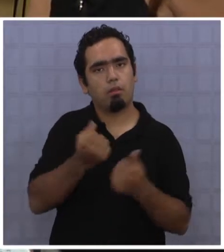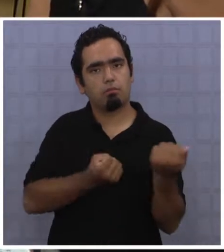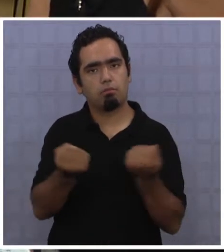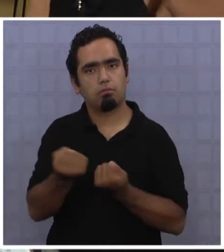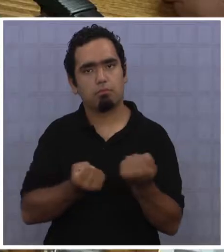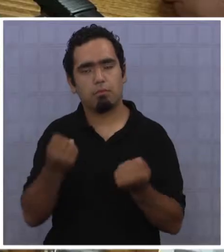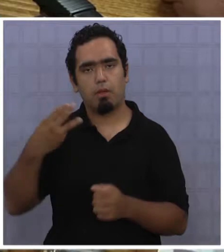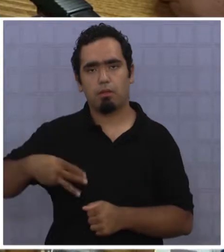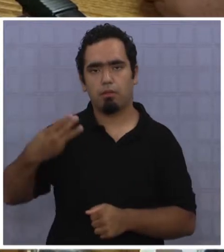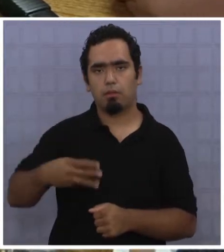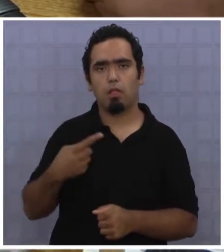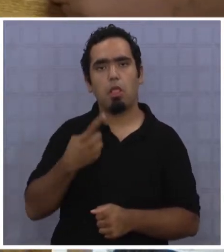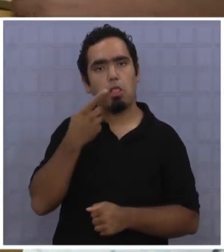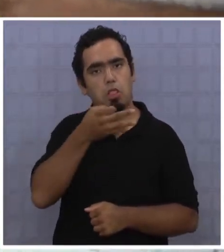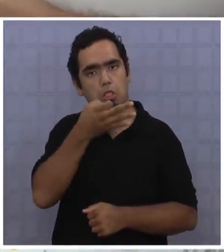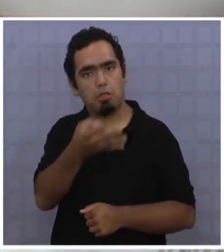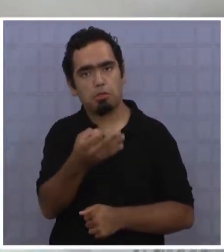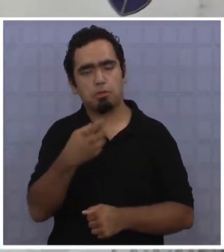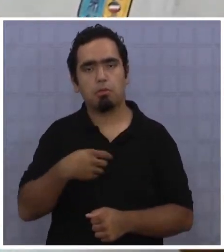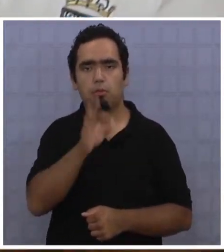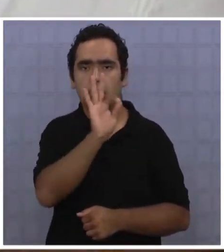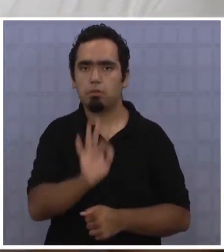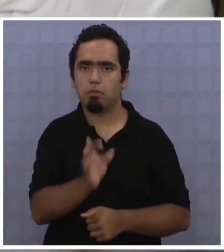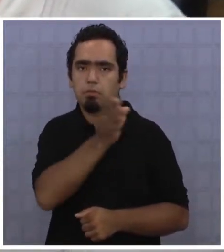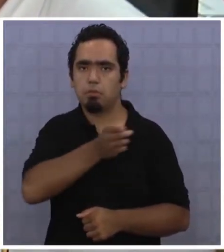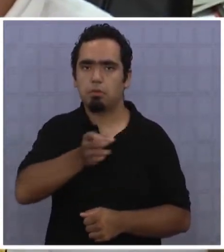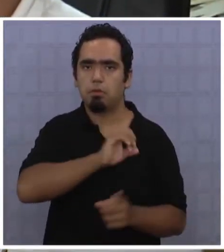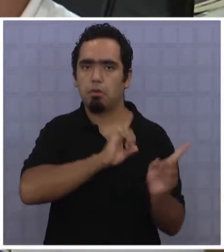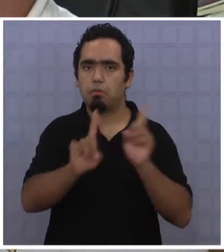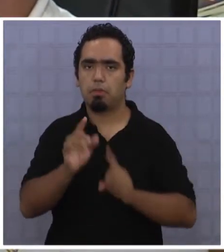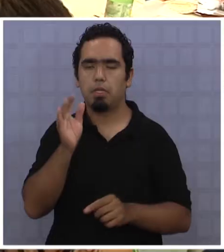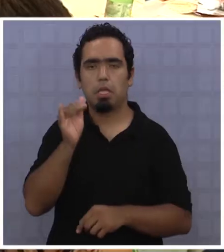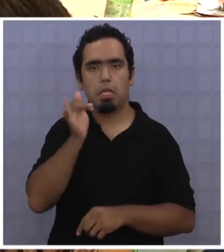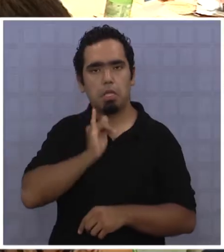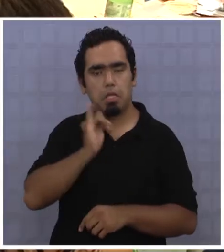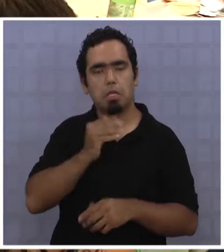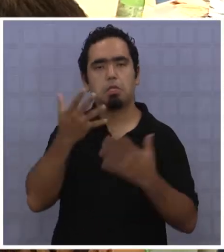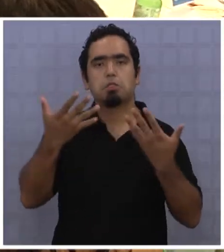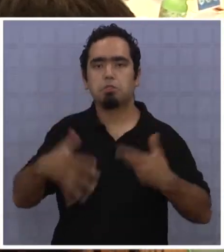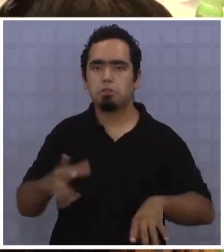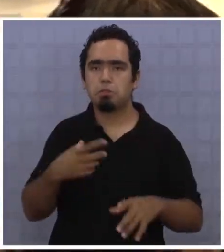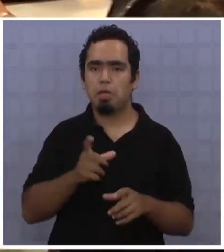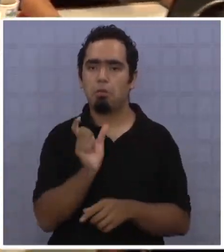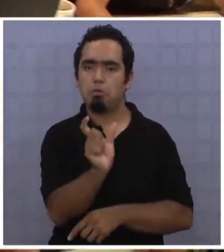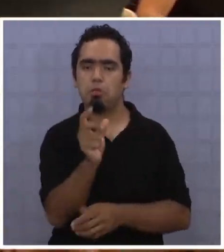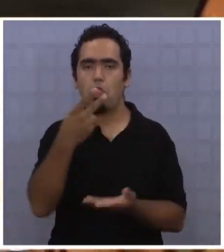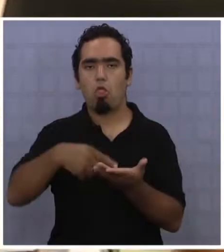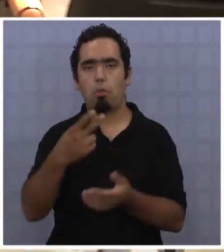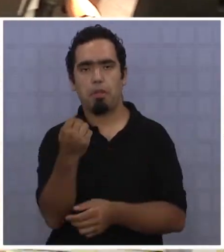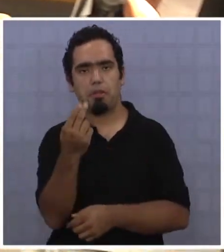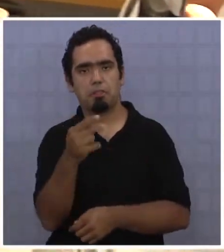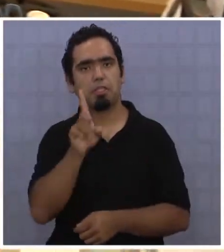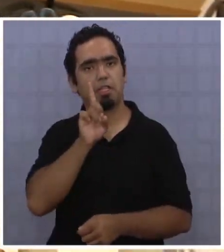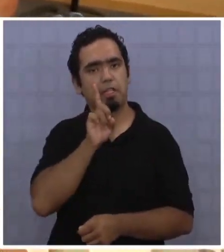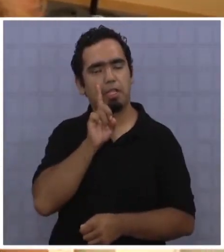municipalidad, un porcentaje importante de iquiqueños ya ha renovado su permiso de circulación 2012.